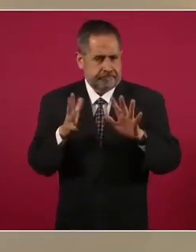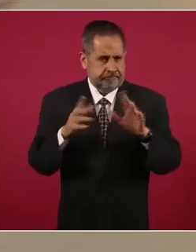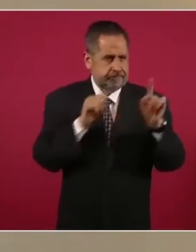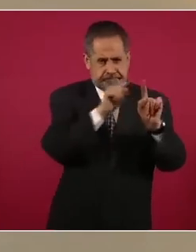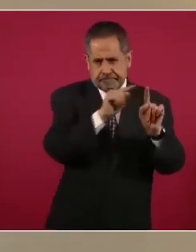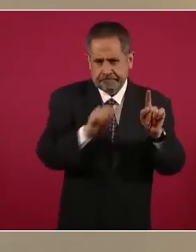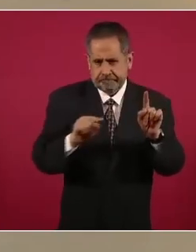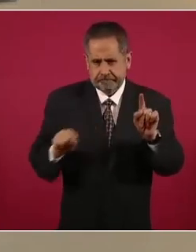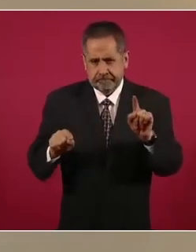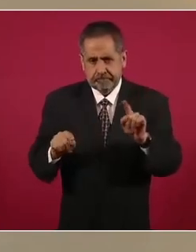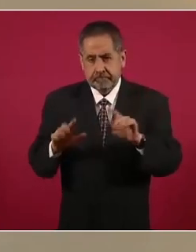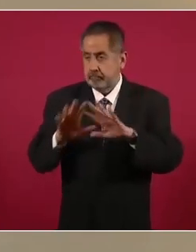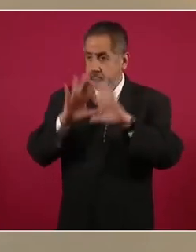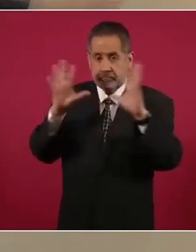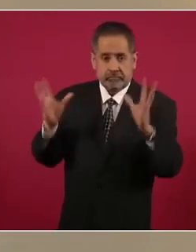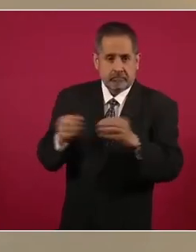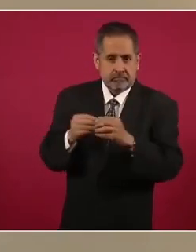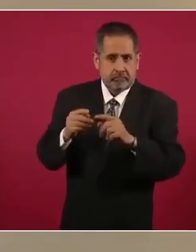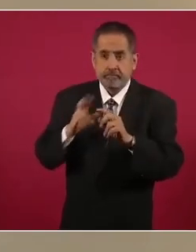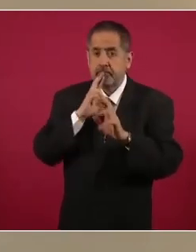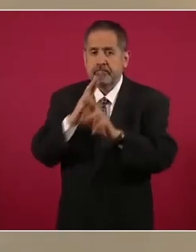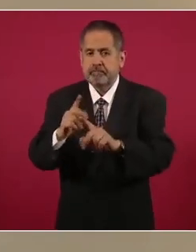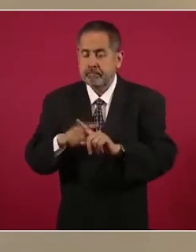el resultado es otro.